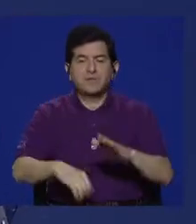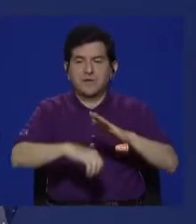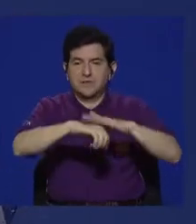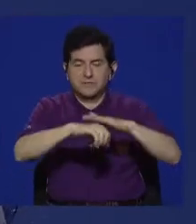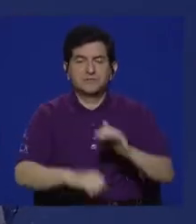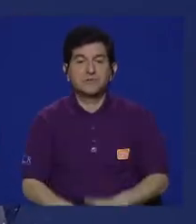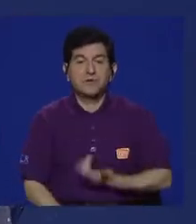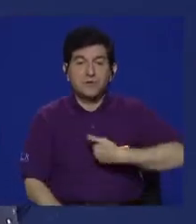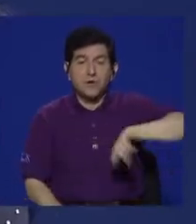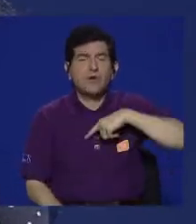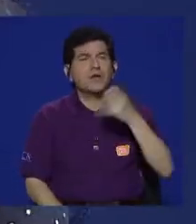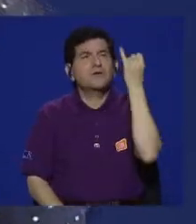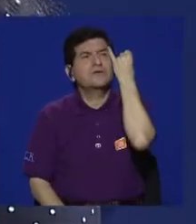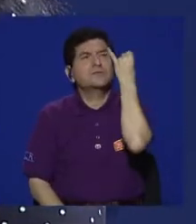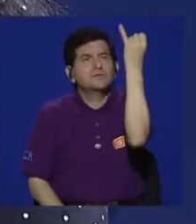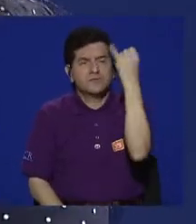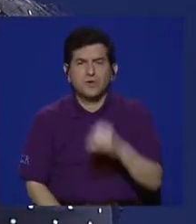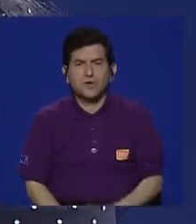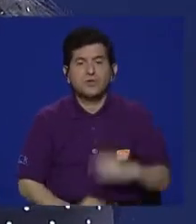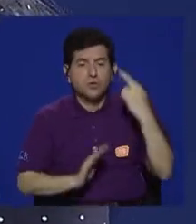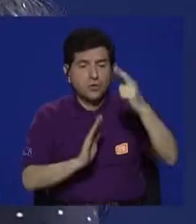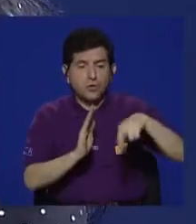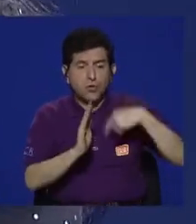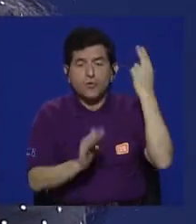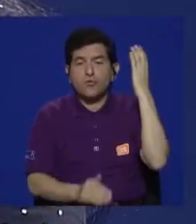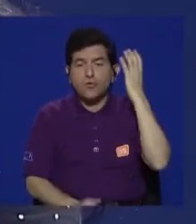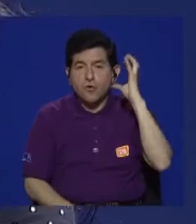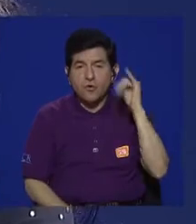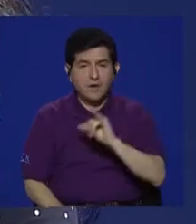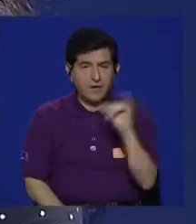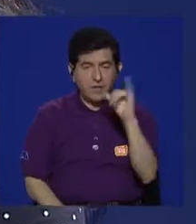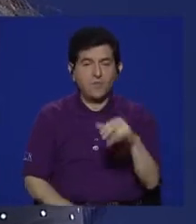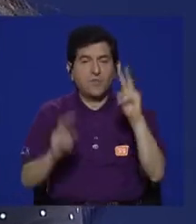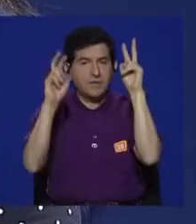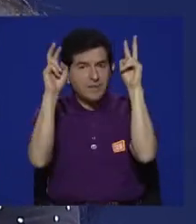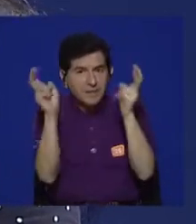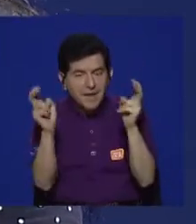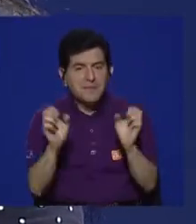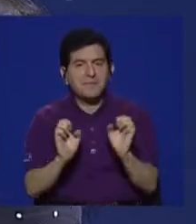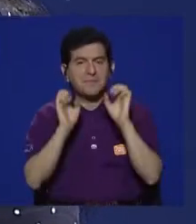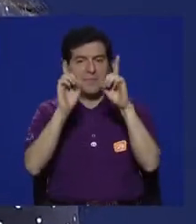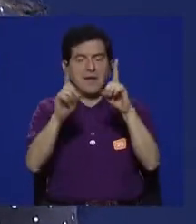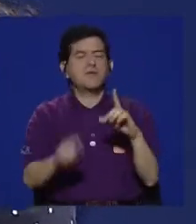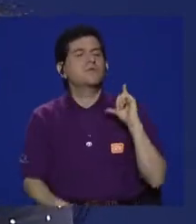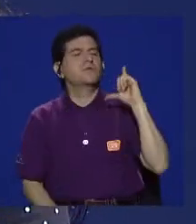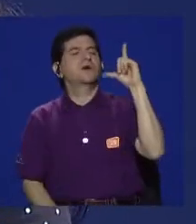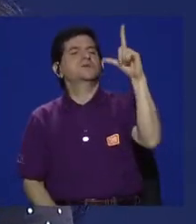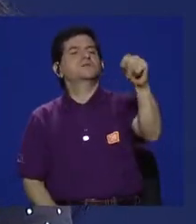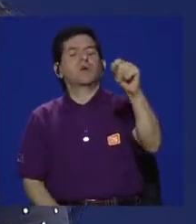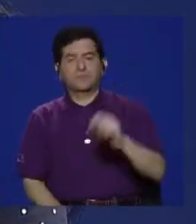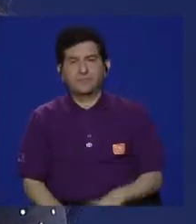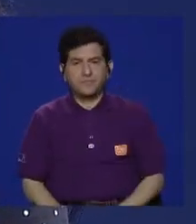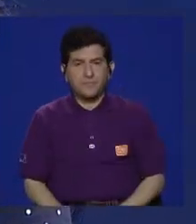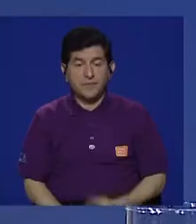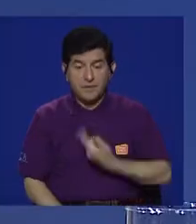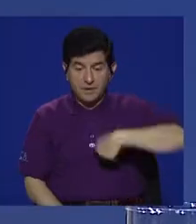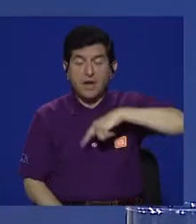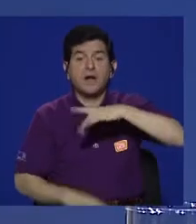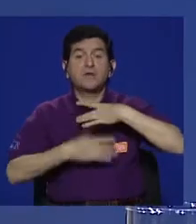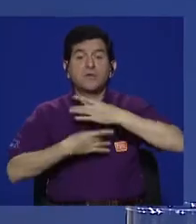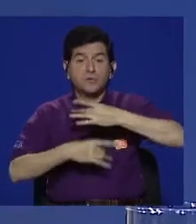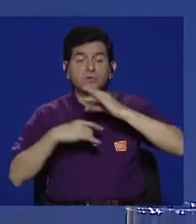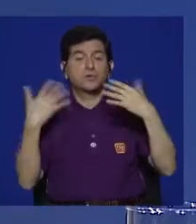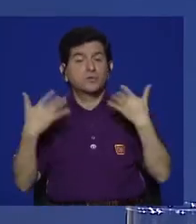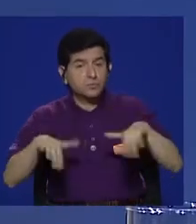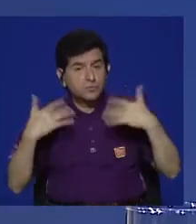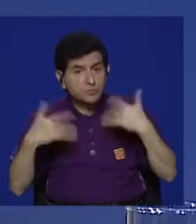hacer educación. Y nosotros venimos planteando del rol de la radio, también para el tema de la educación a distancia. Es